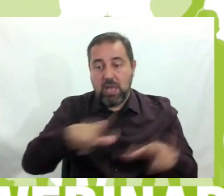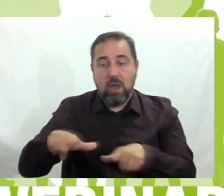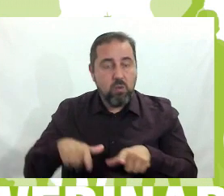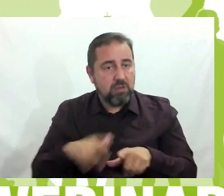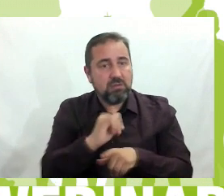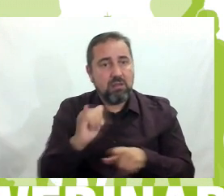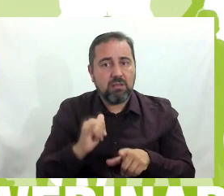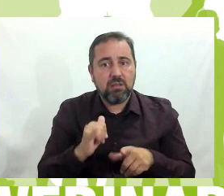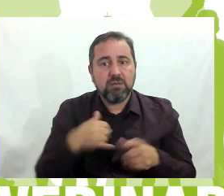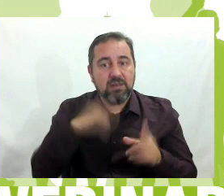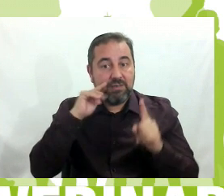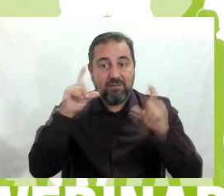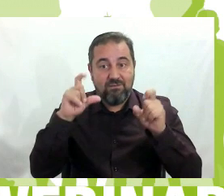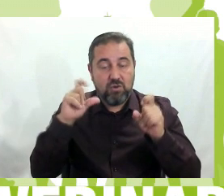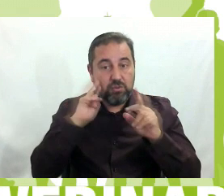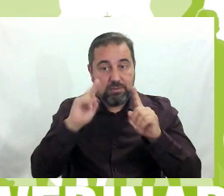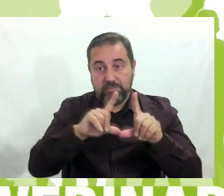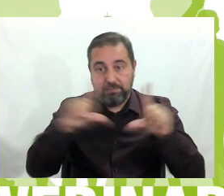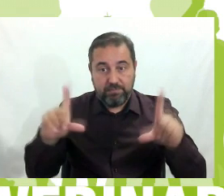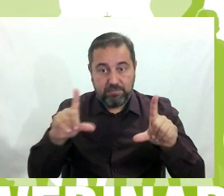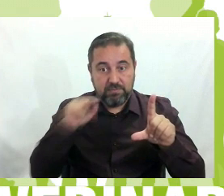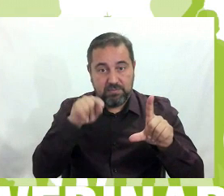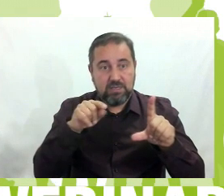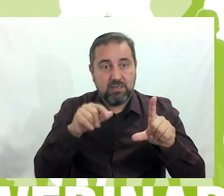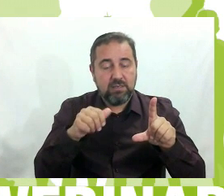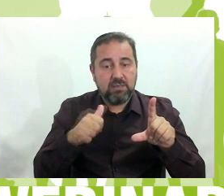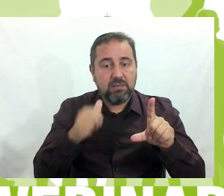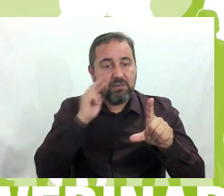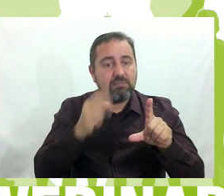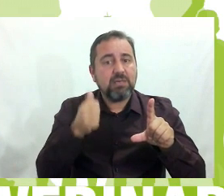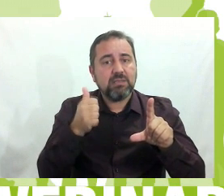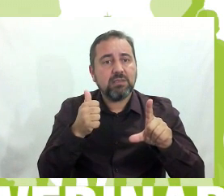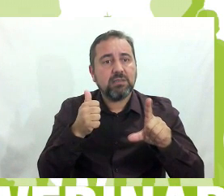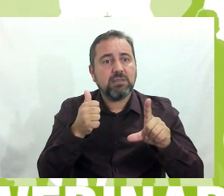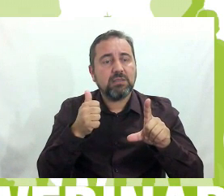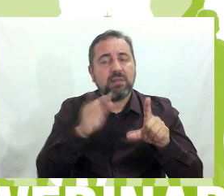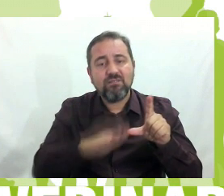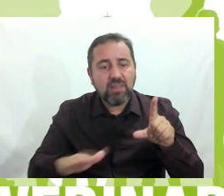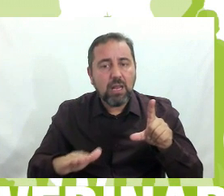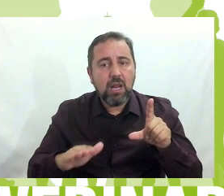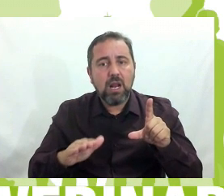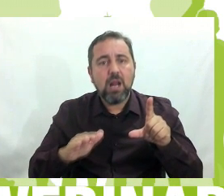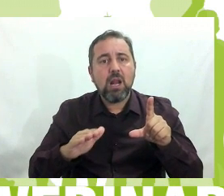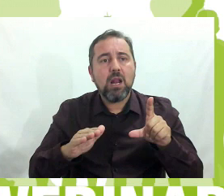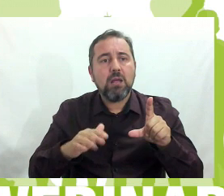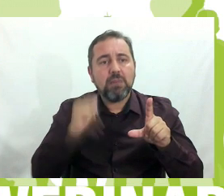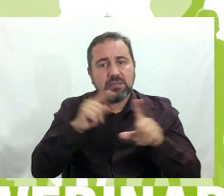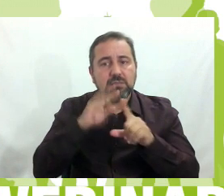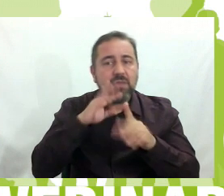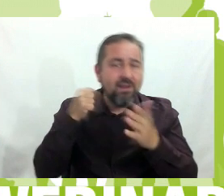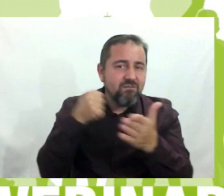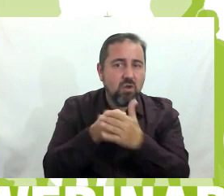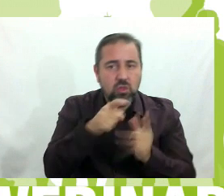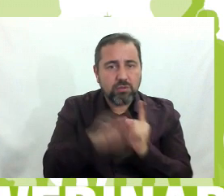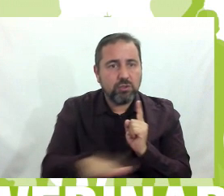se ve una foto donde se ven los más, los de infantil, se ven allí al fondo pequeñines,